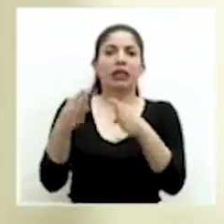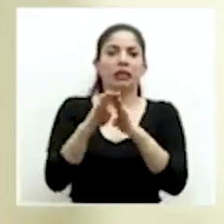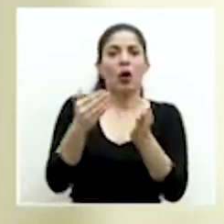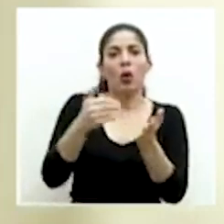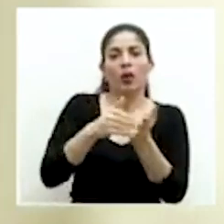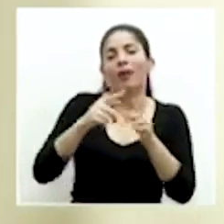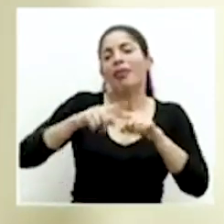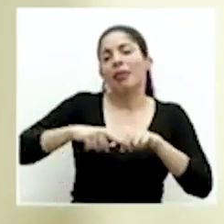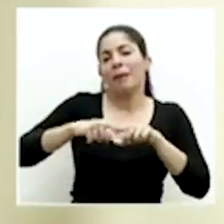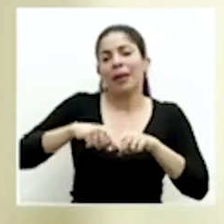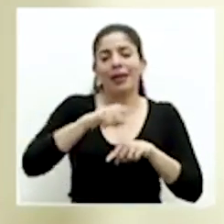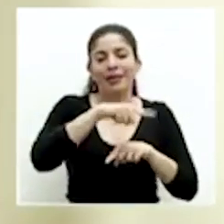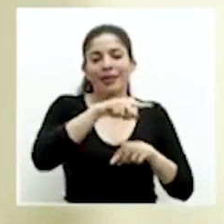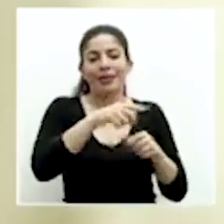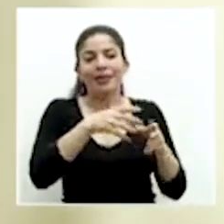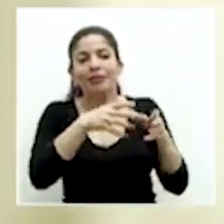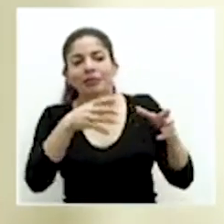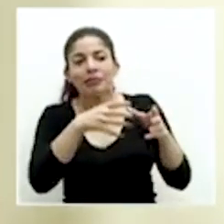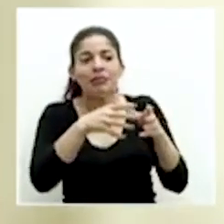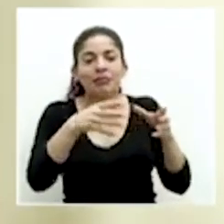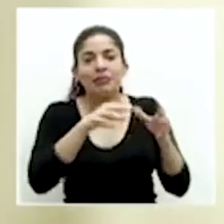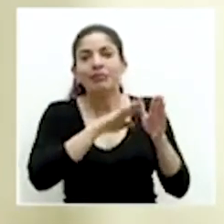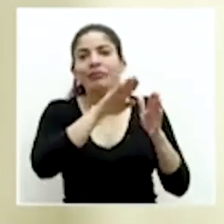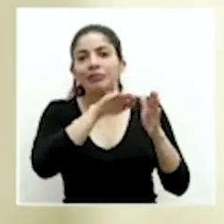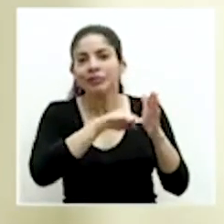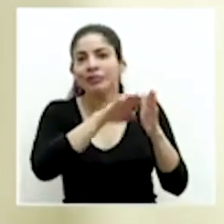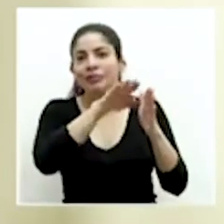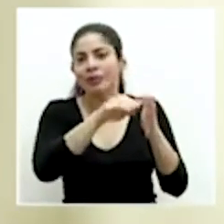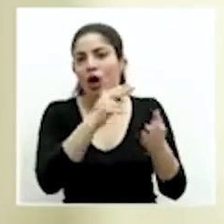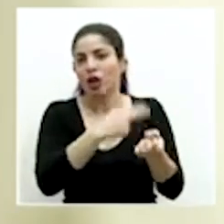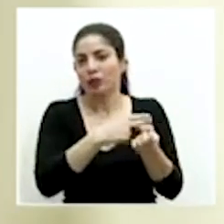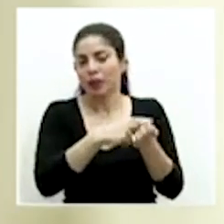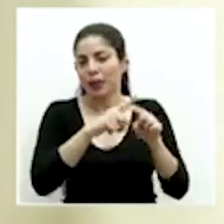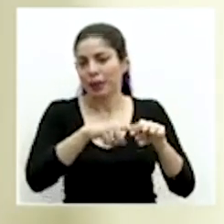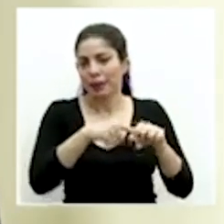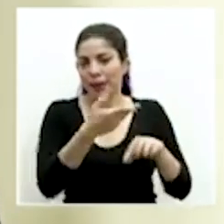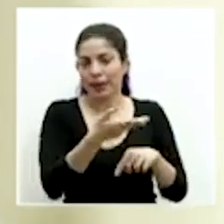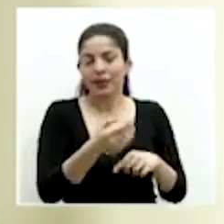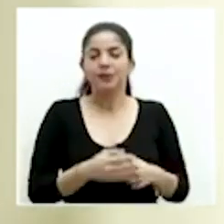dependiendo de lo que está sucediendo en nuestros hospitales.